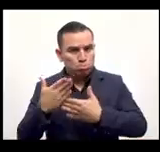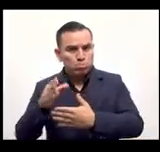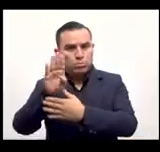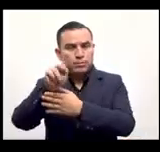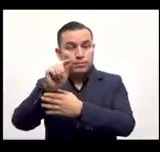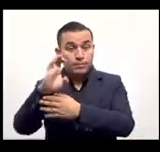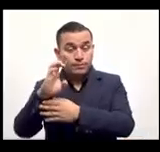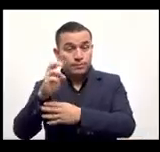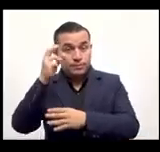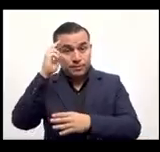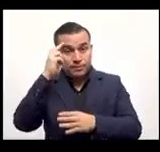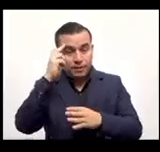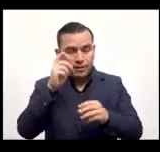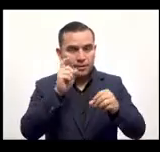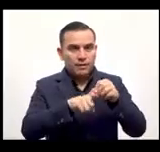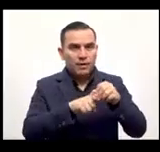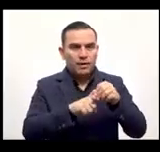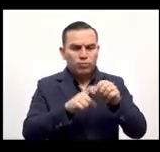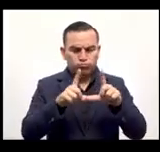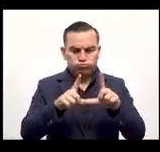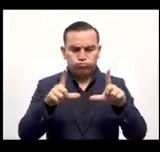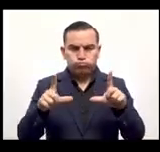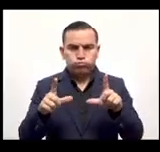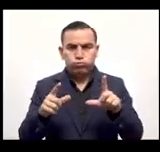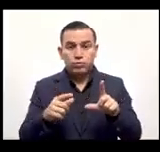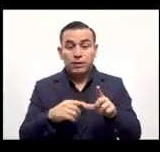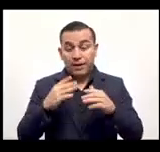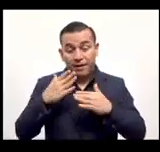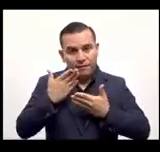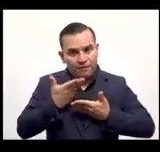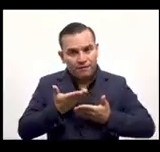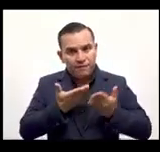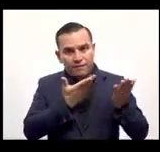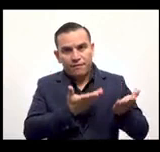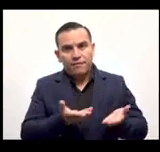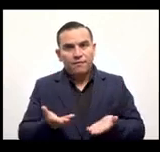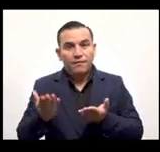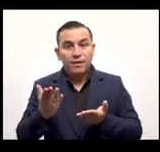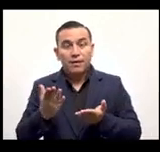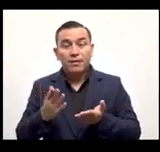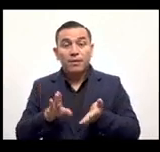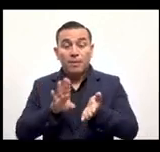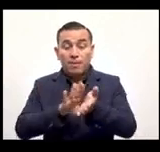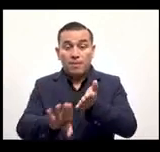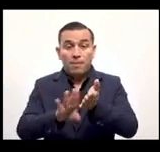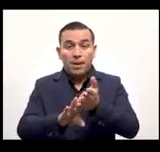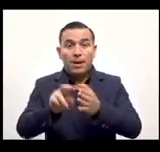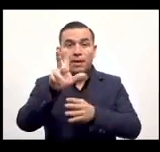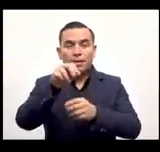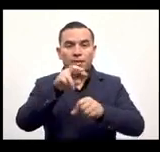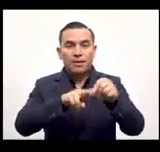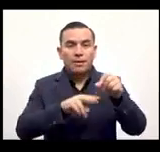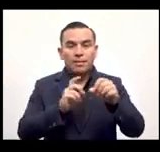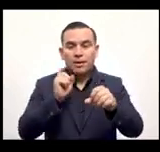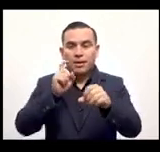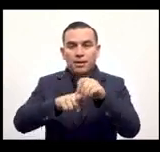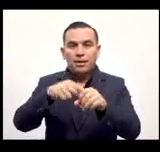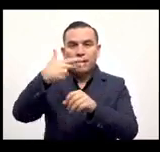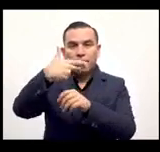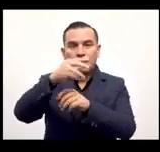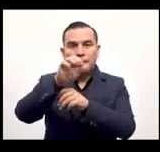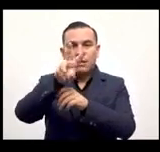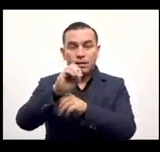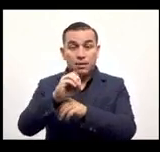entonces cuando se registra le va a aparecer esta pantalla y le va a decir bienvenido aquí es a tu recompensa por unirte a Chivo y